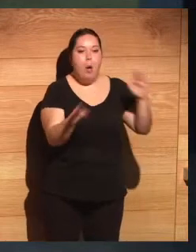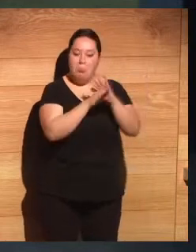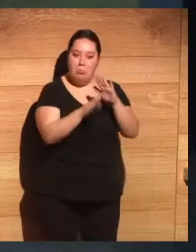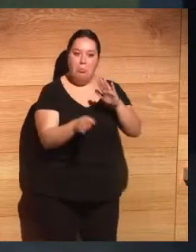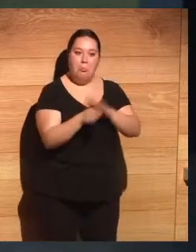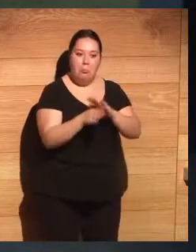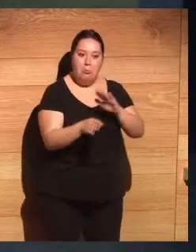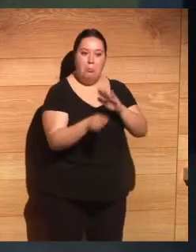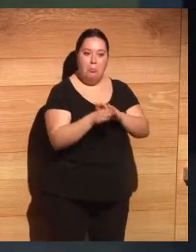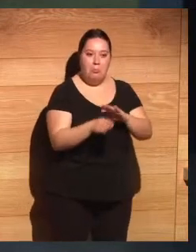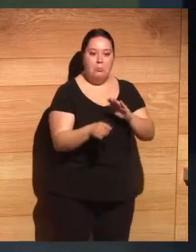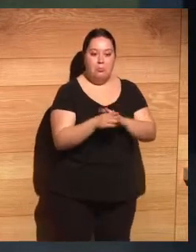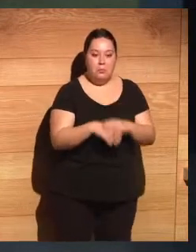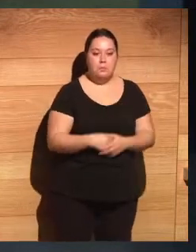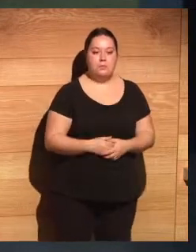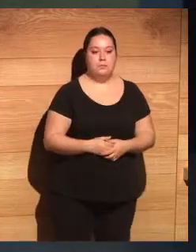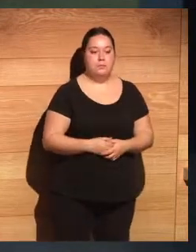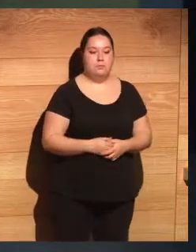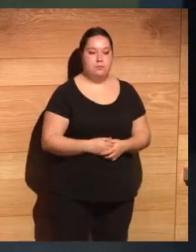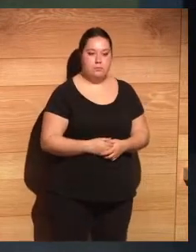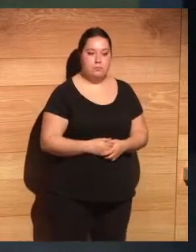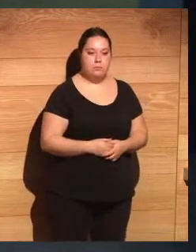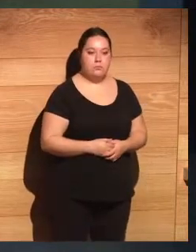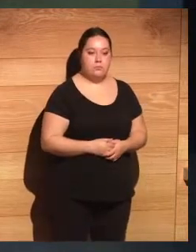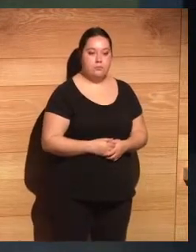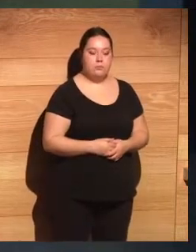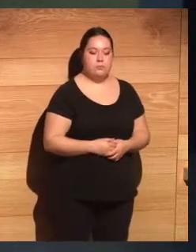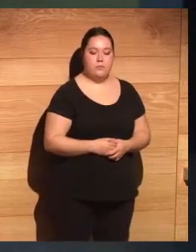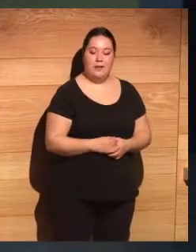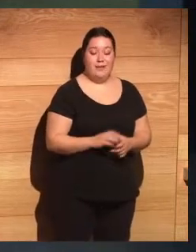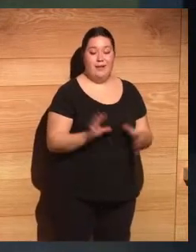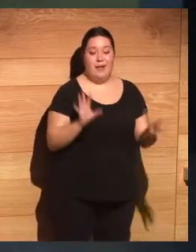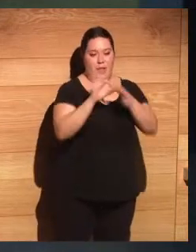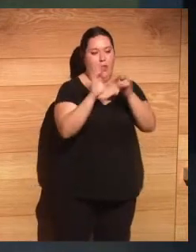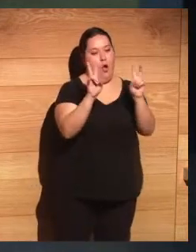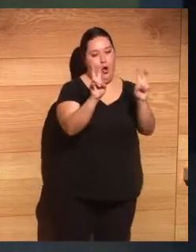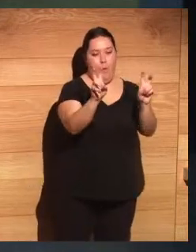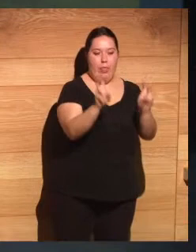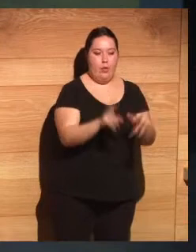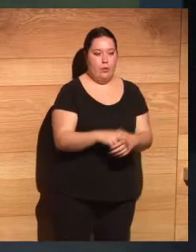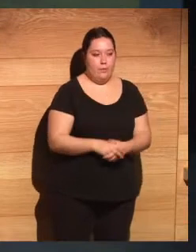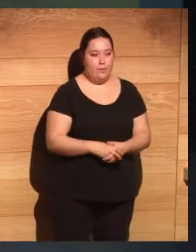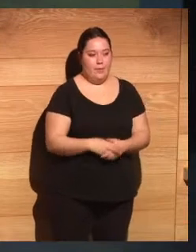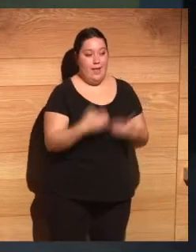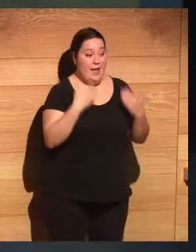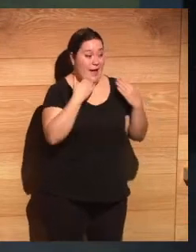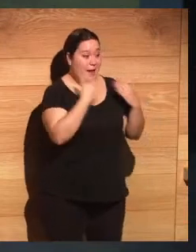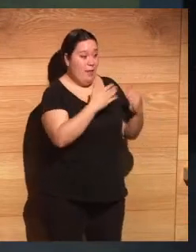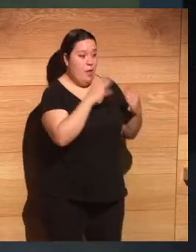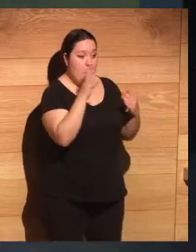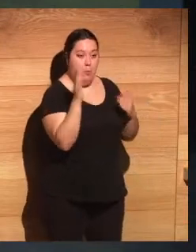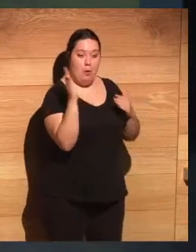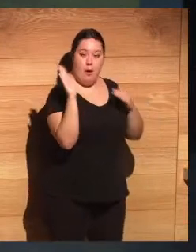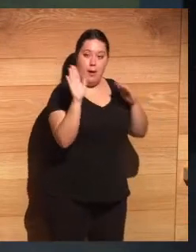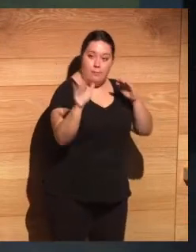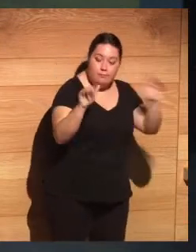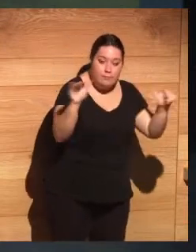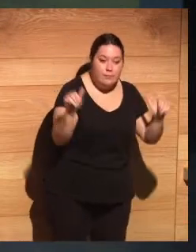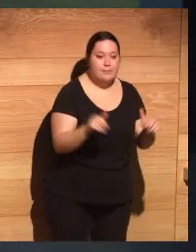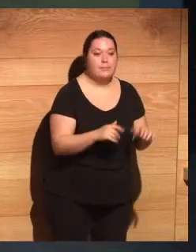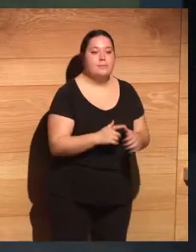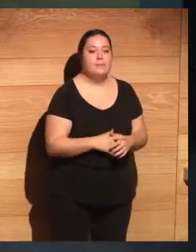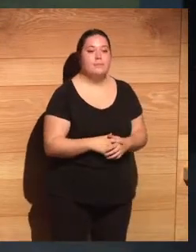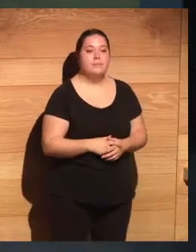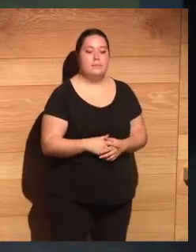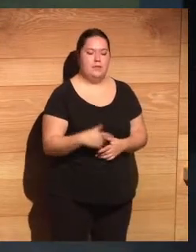De vanguardia y esa lozanía de la innovación. Y, José Joaquín, muchísimas gracias por convocarnos, ¿no? En